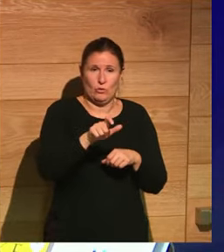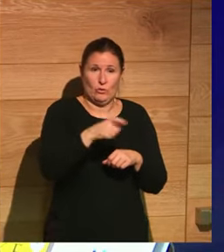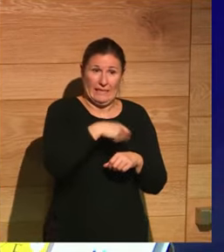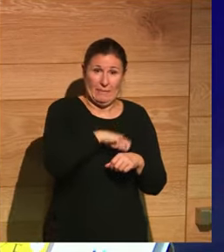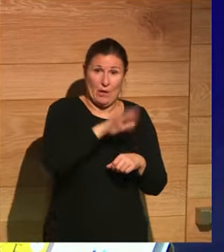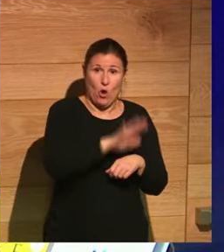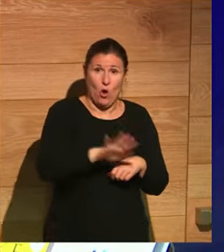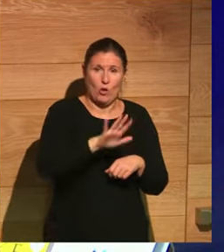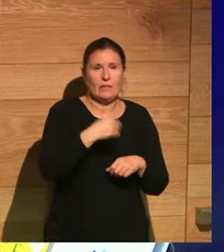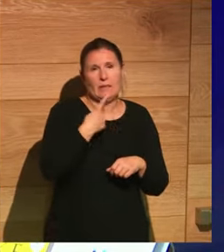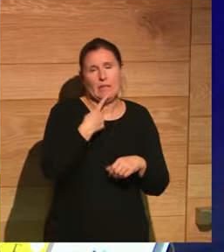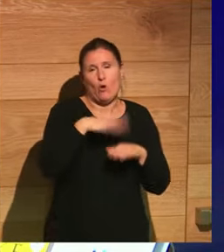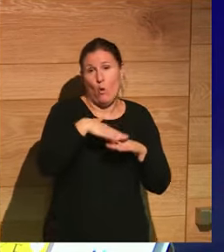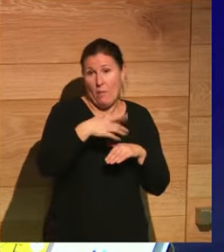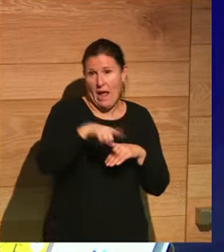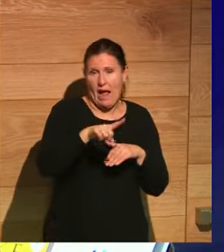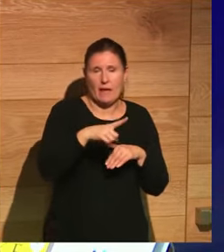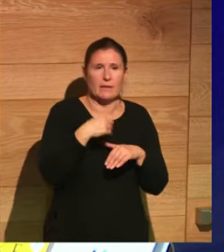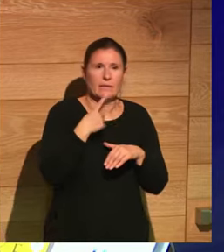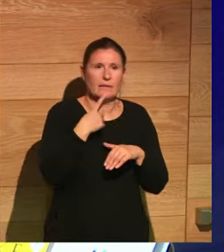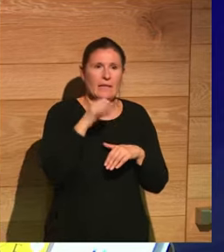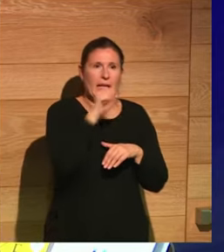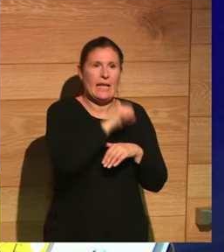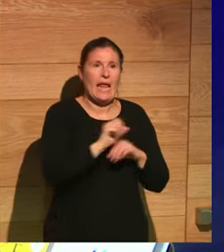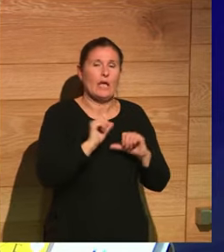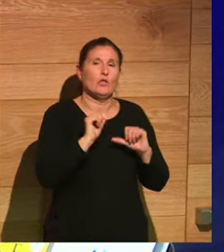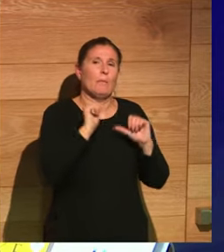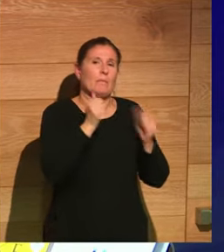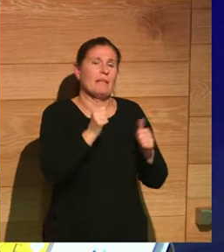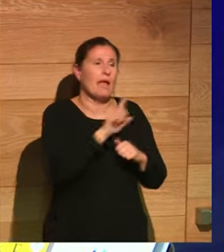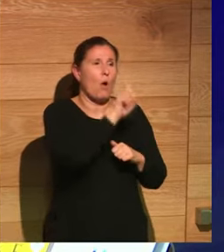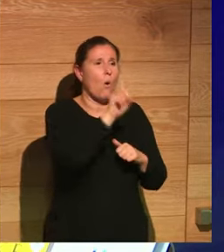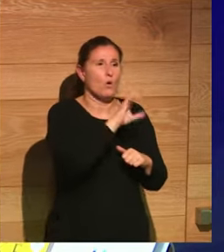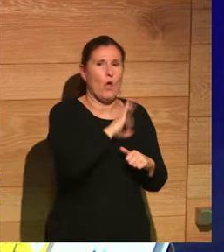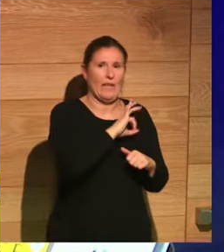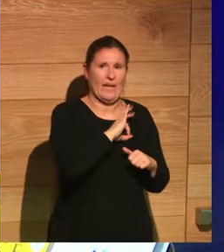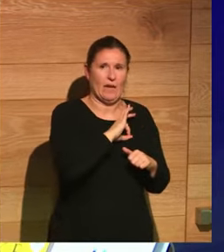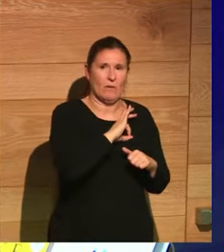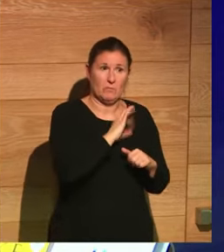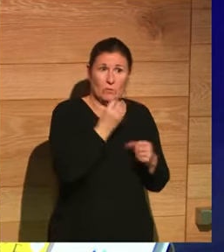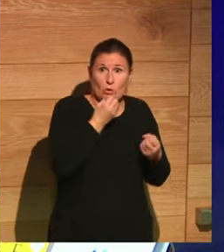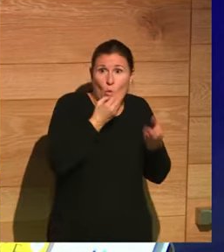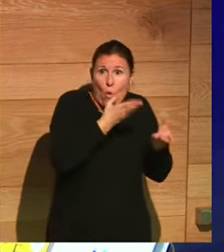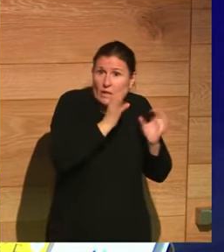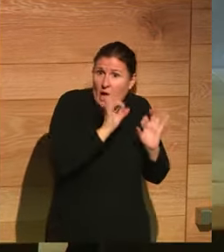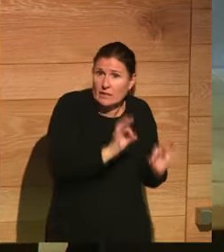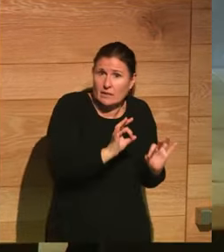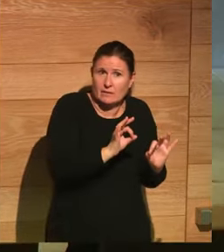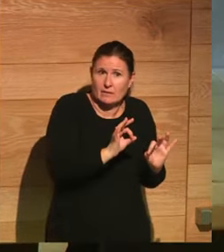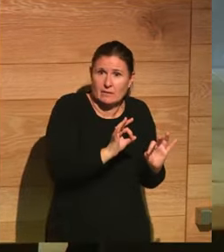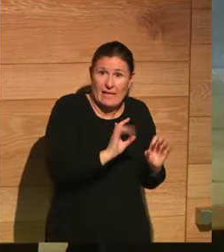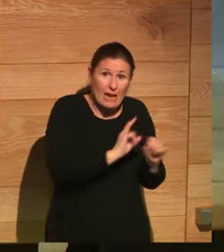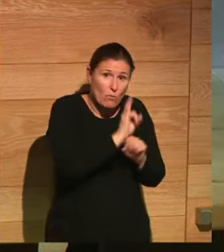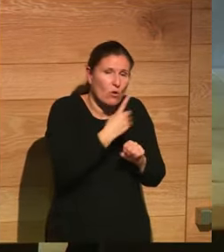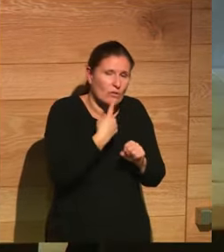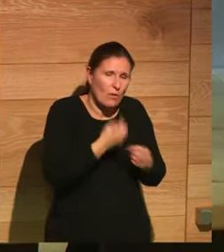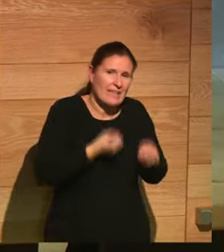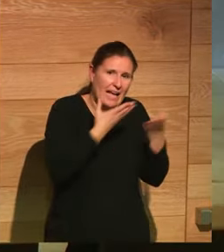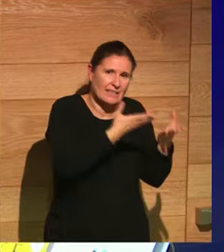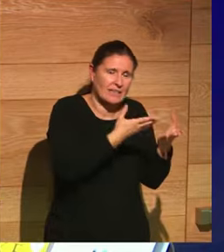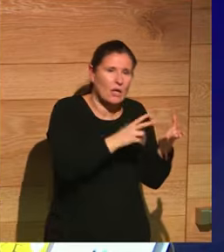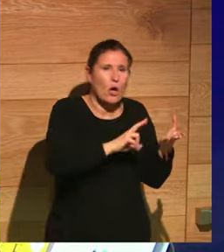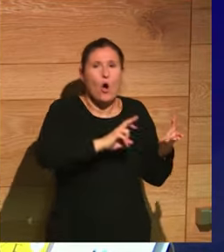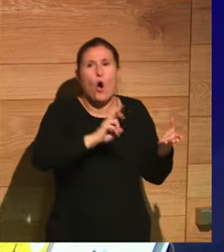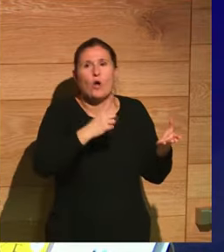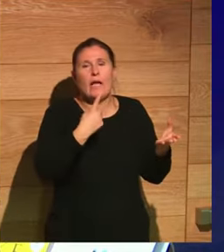tenían la culpa o tienen la culpa de que el año empiece el 1 de enero y así es como se cuenta el bulo así es como se cuenta otras